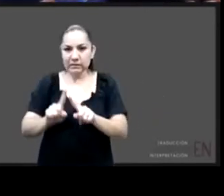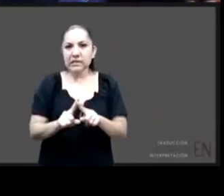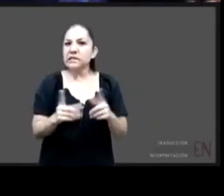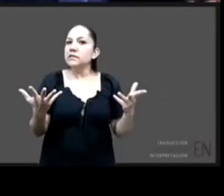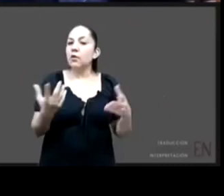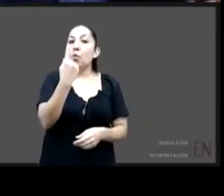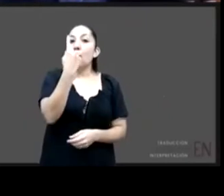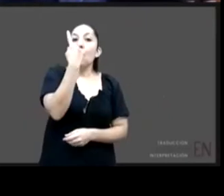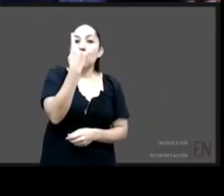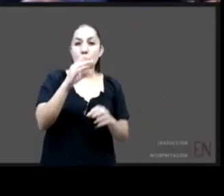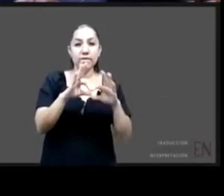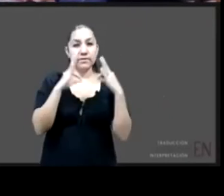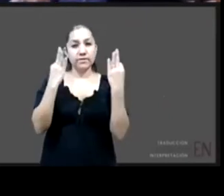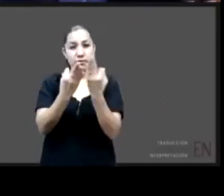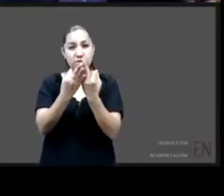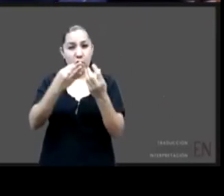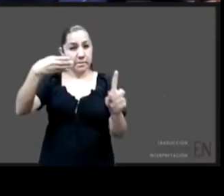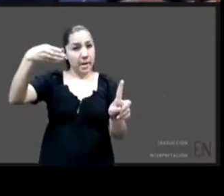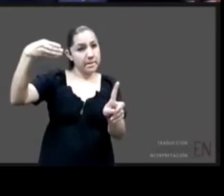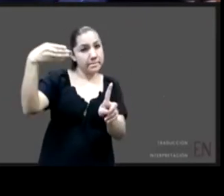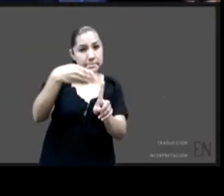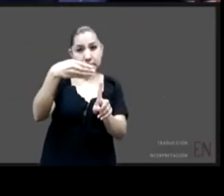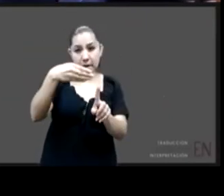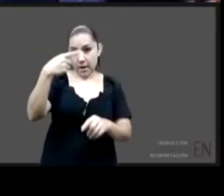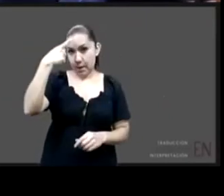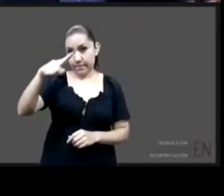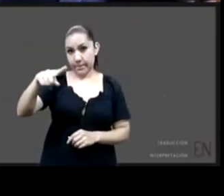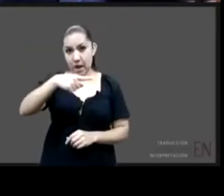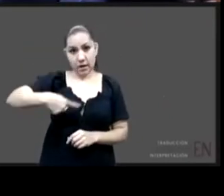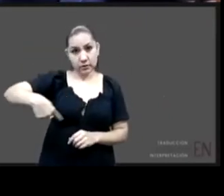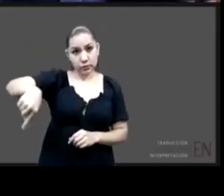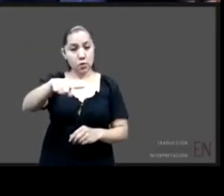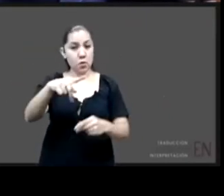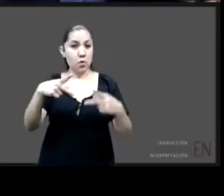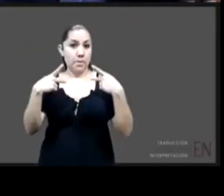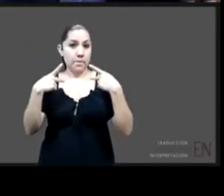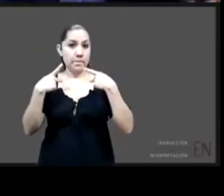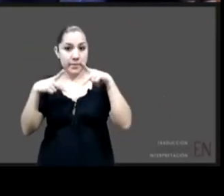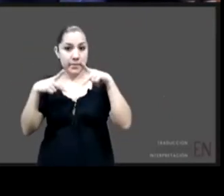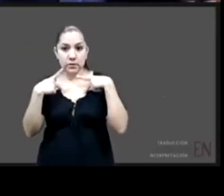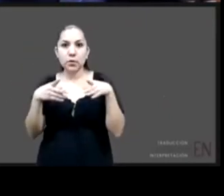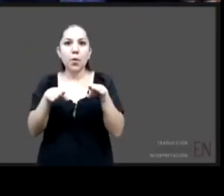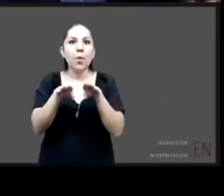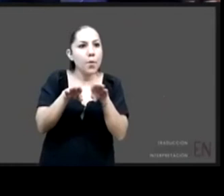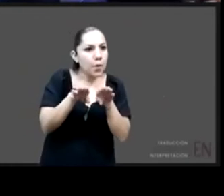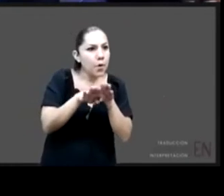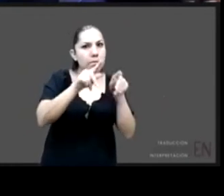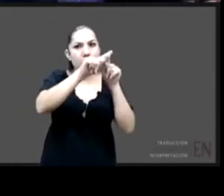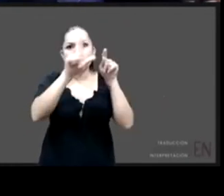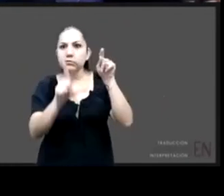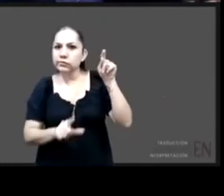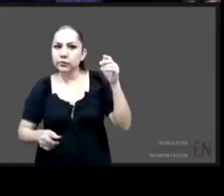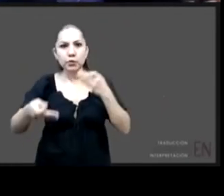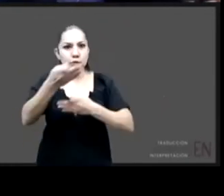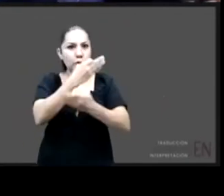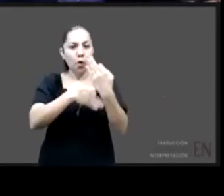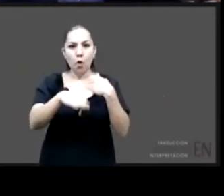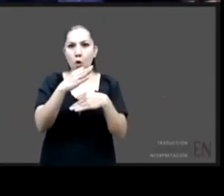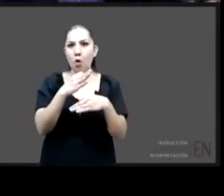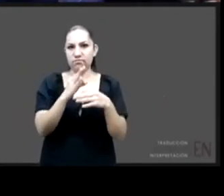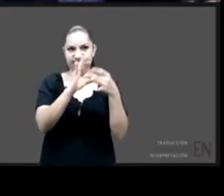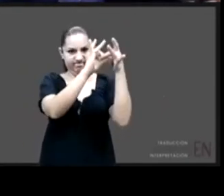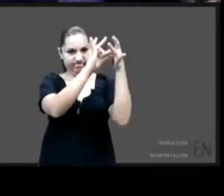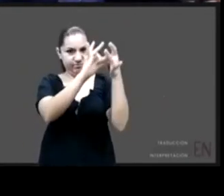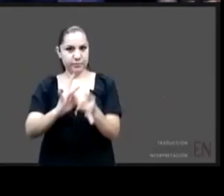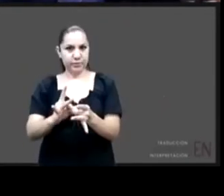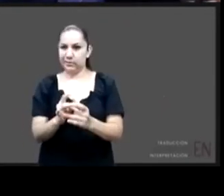solo procedimiento, que no establece un mecanismo único en todo el país para asegurar que cada niño, cada niña, cada